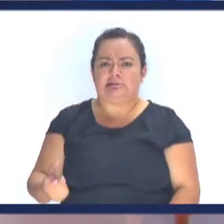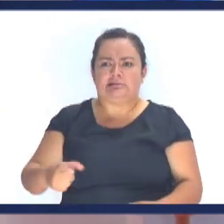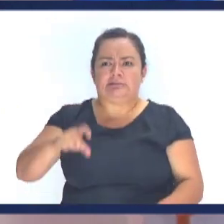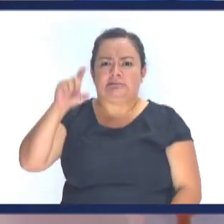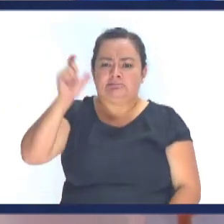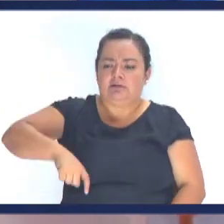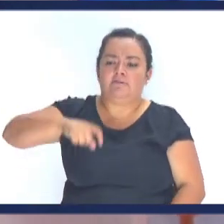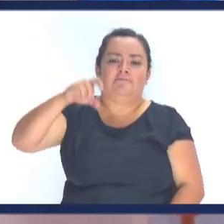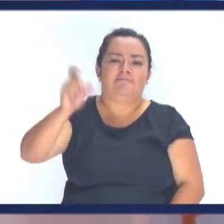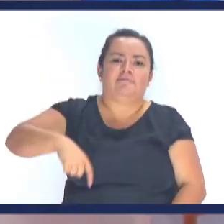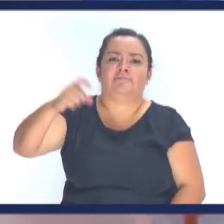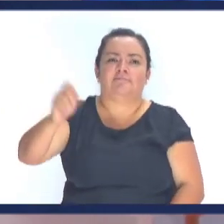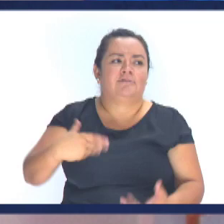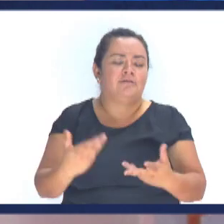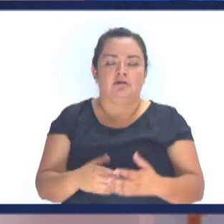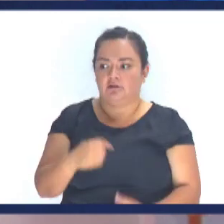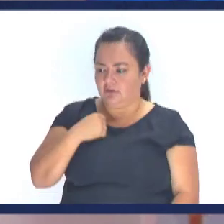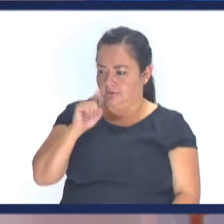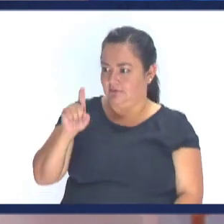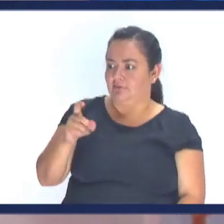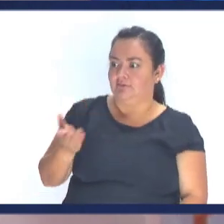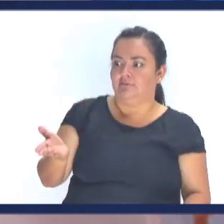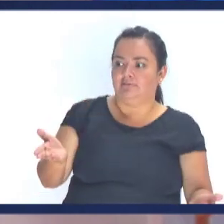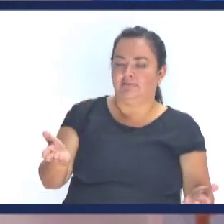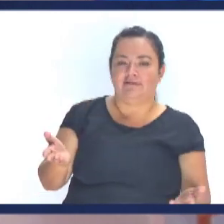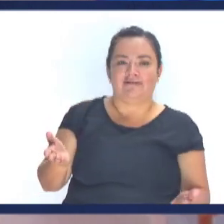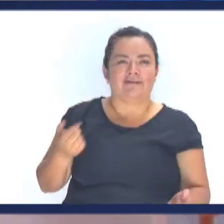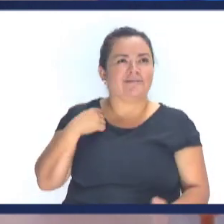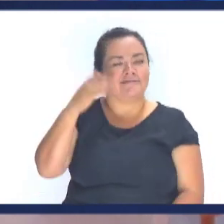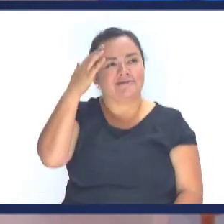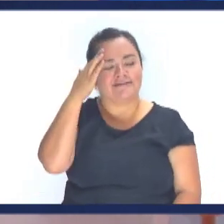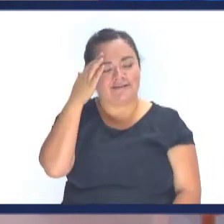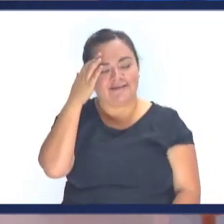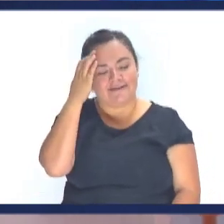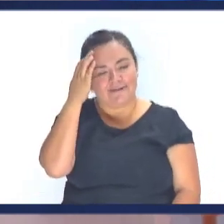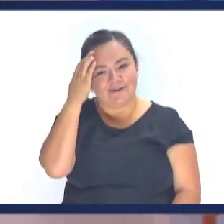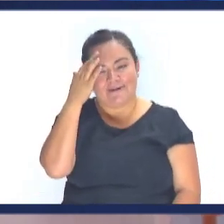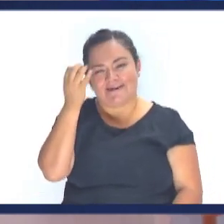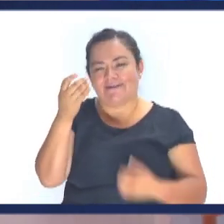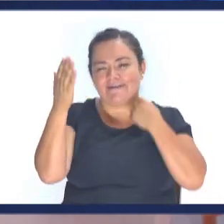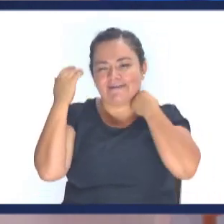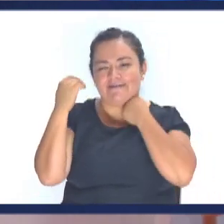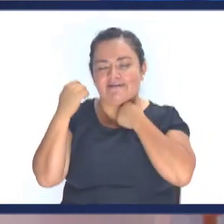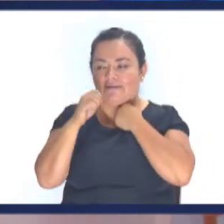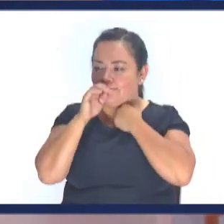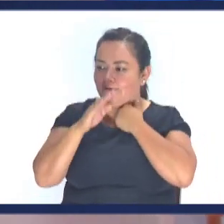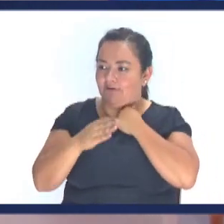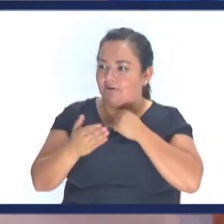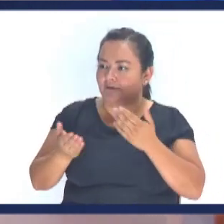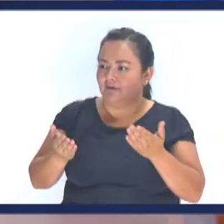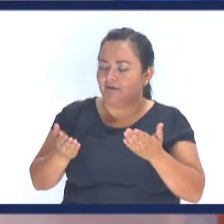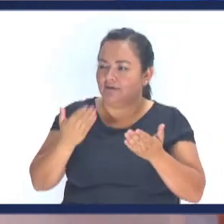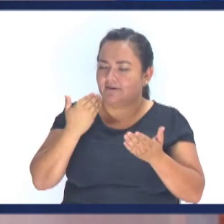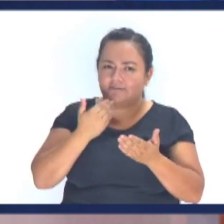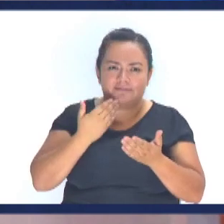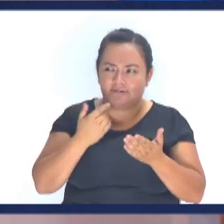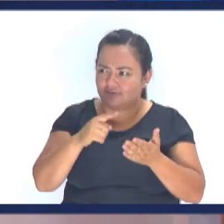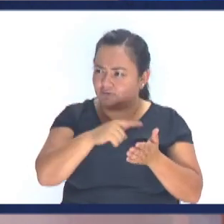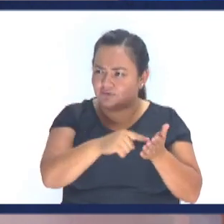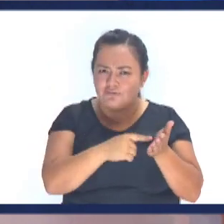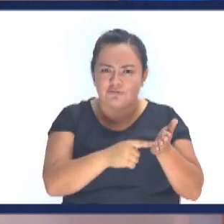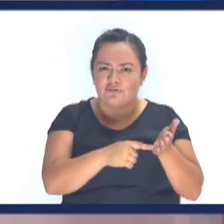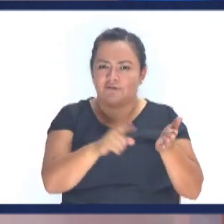Topada La bendita tarjeta Y le digo yo Yo creo que Karen Estaba usted a cargo De la oficina En aquel entonces Le digo yo Mire